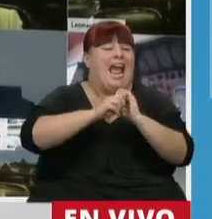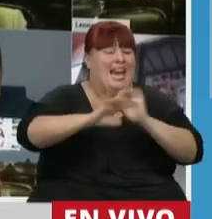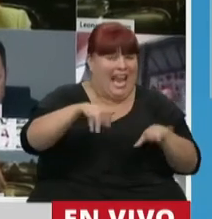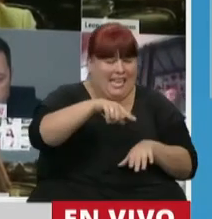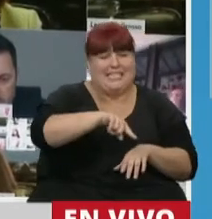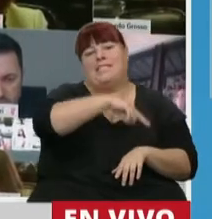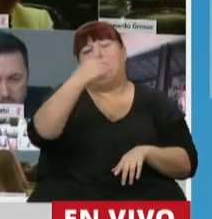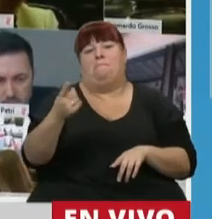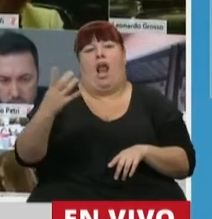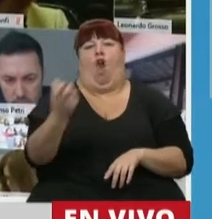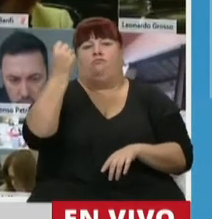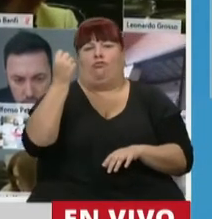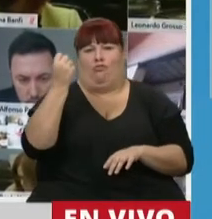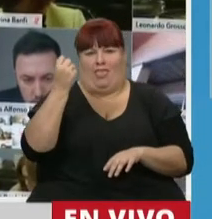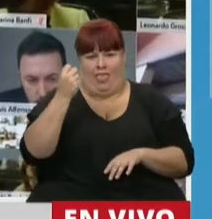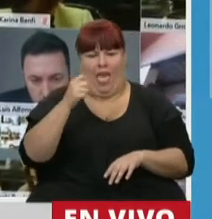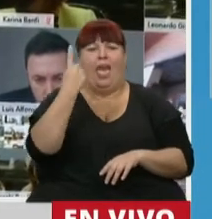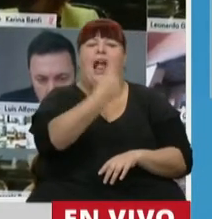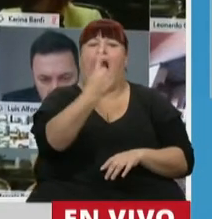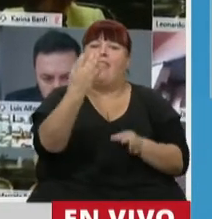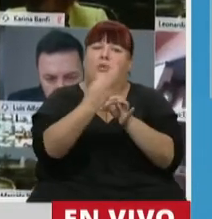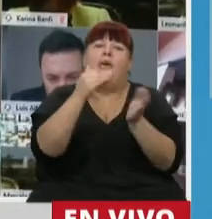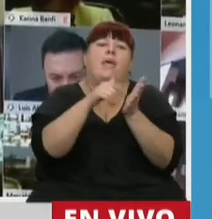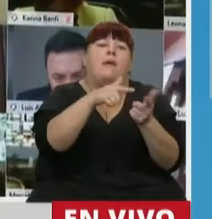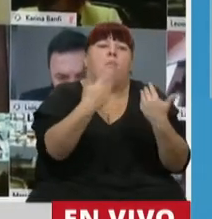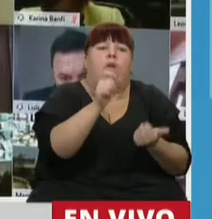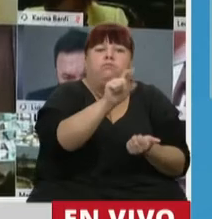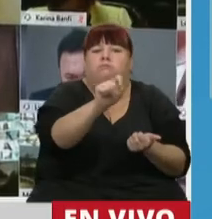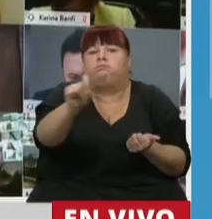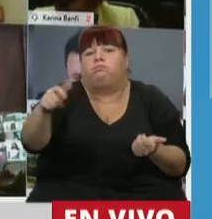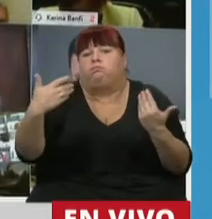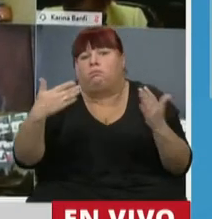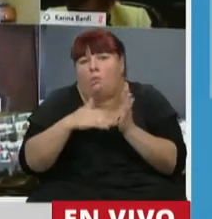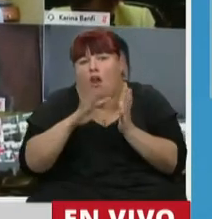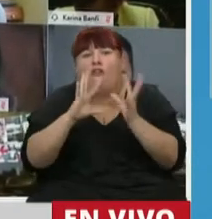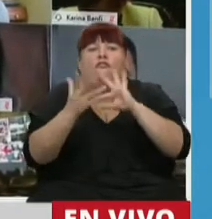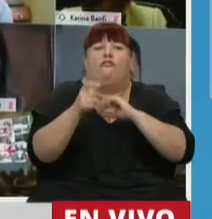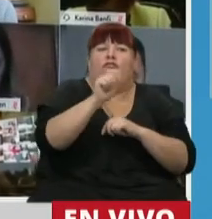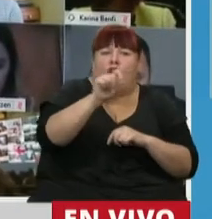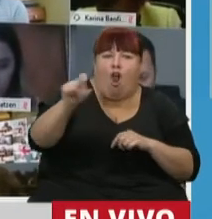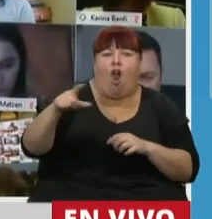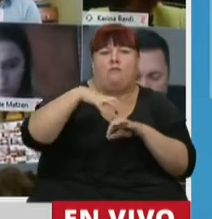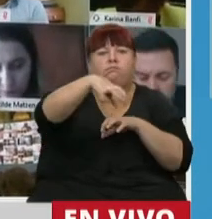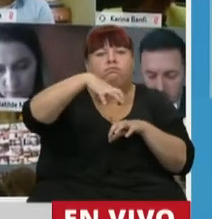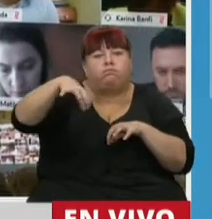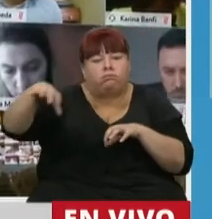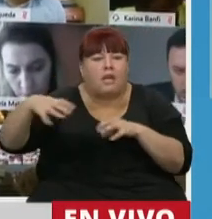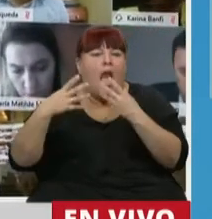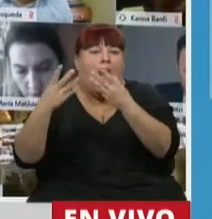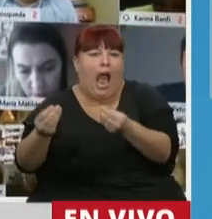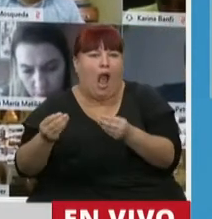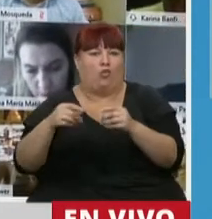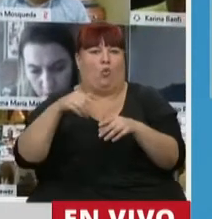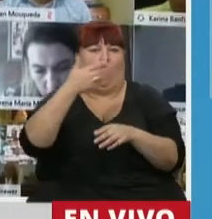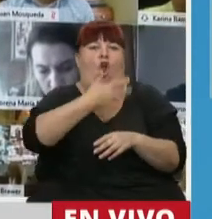en una oportunidad. Cada institución, de acuerdo a sus posibilidades y a su manera, cada jurisdicción brindaron desde